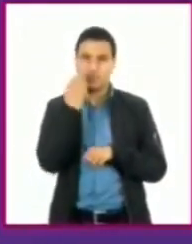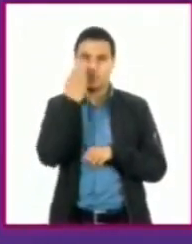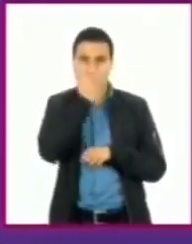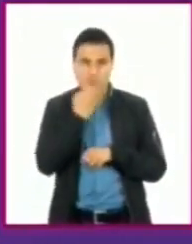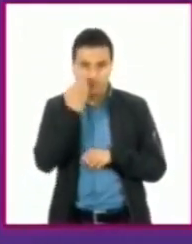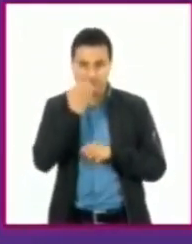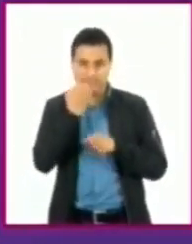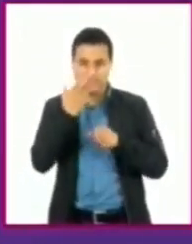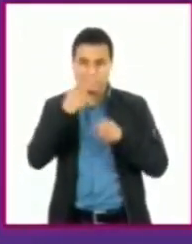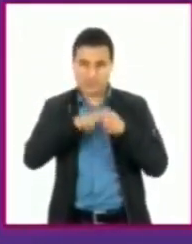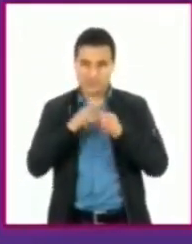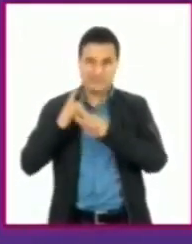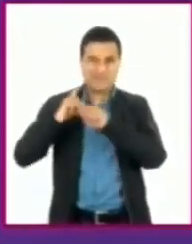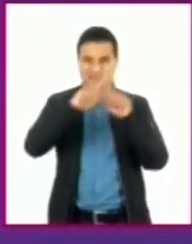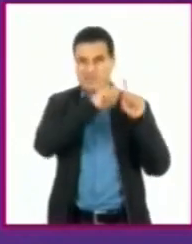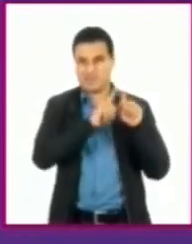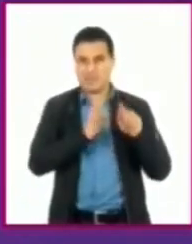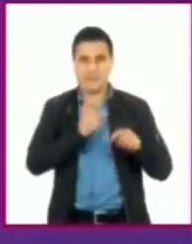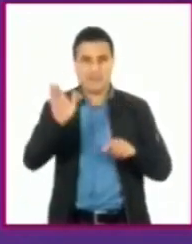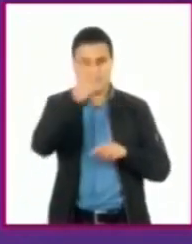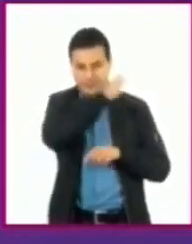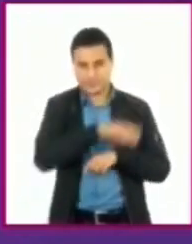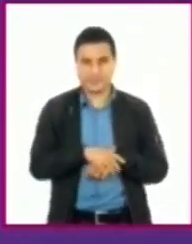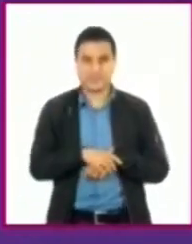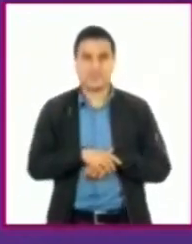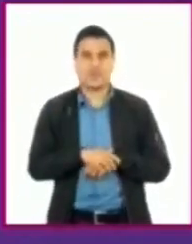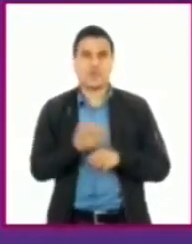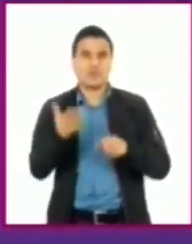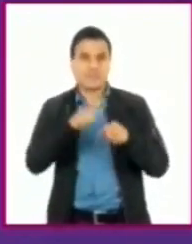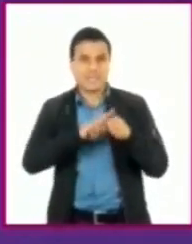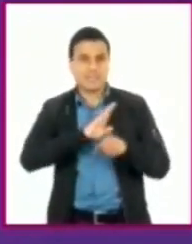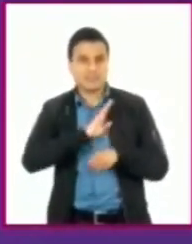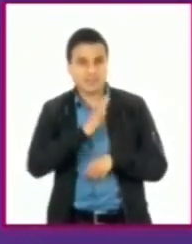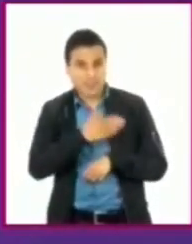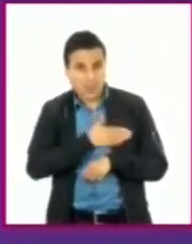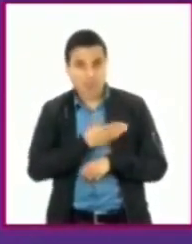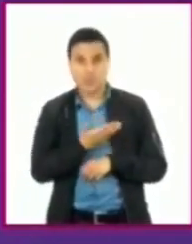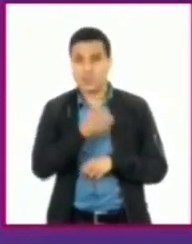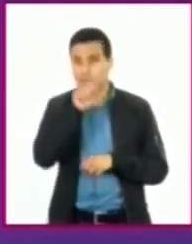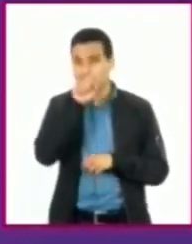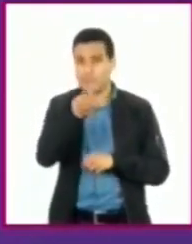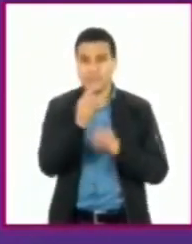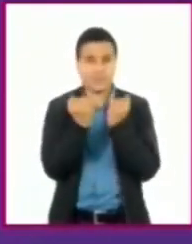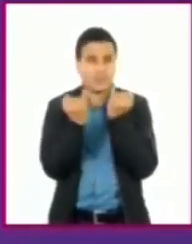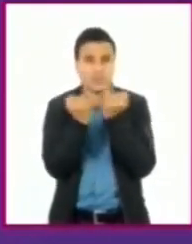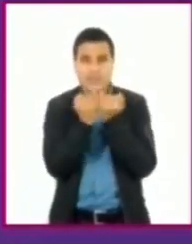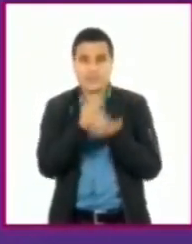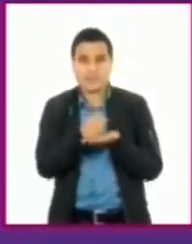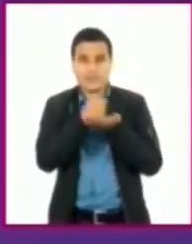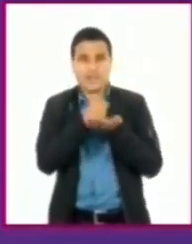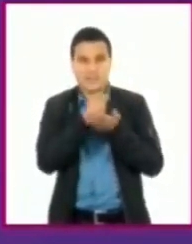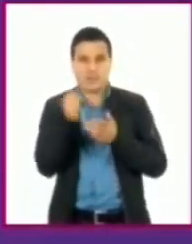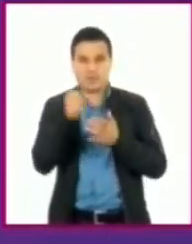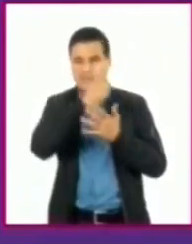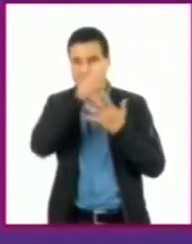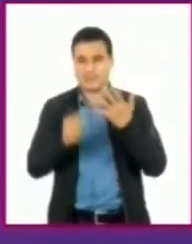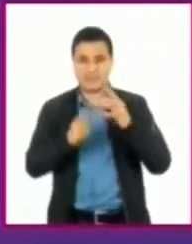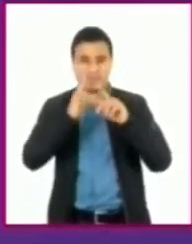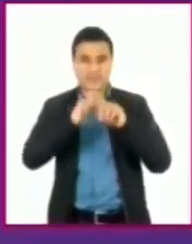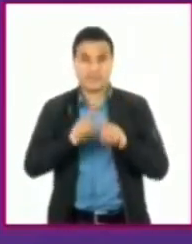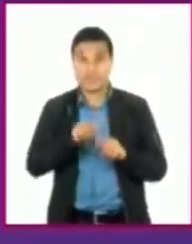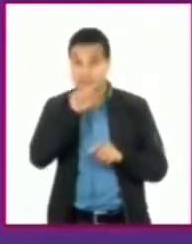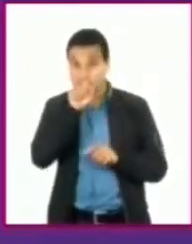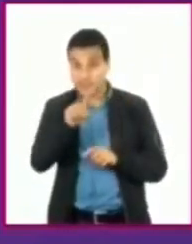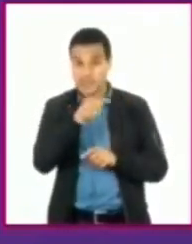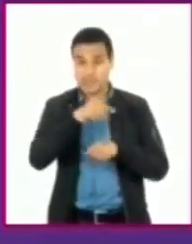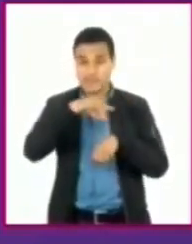Español, trabaja como acupunturista, trabaja todo el tema de la terapia alternativa, pero lo interesante es que también es médico. Entonces,